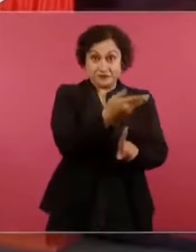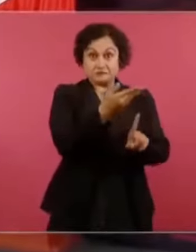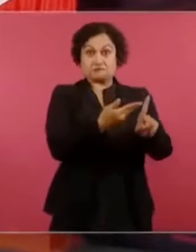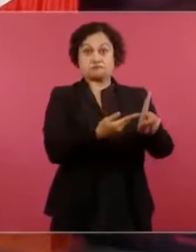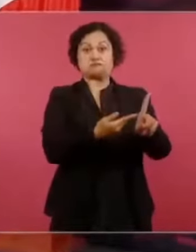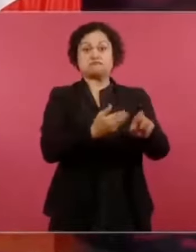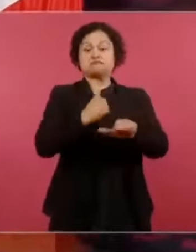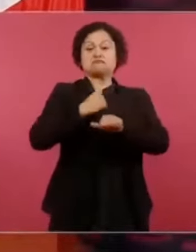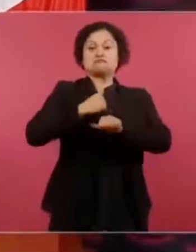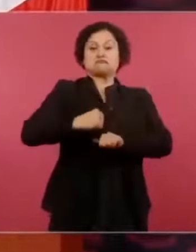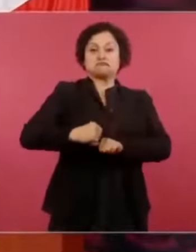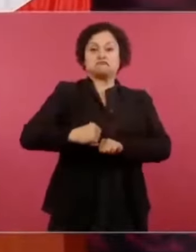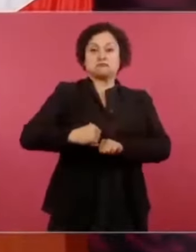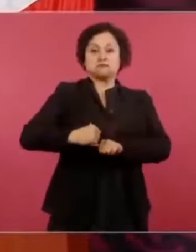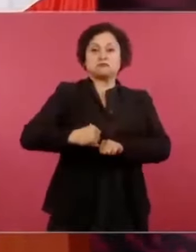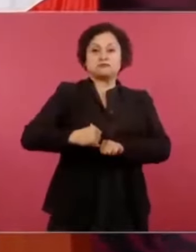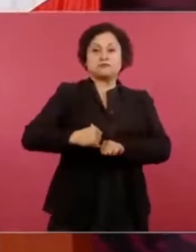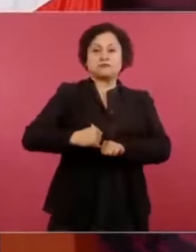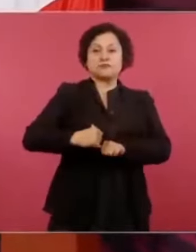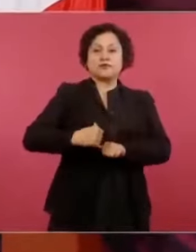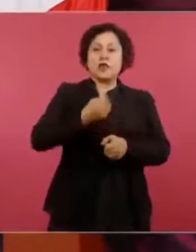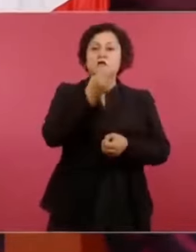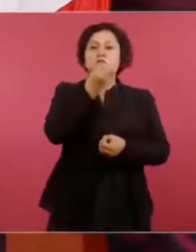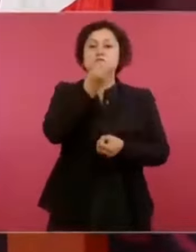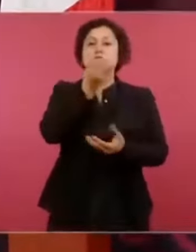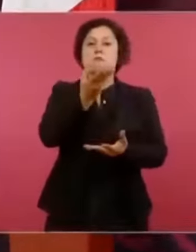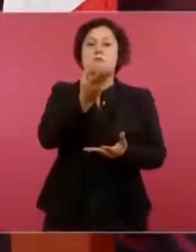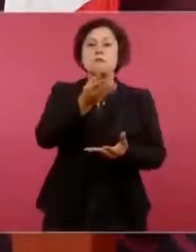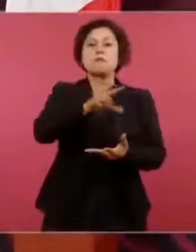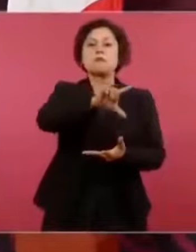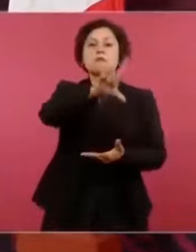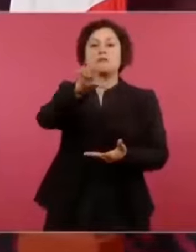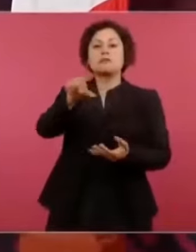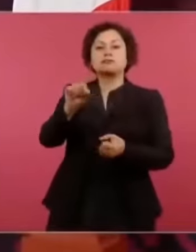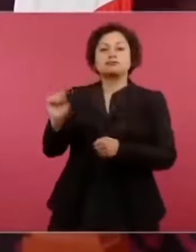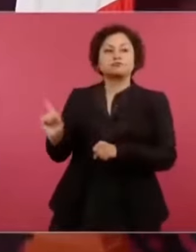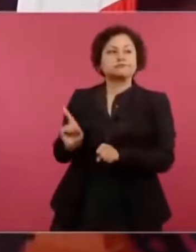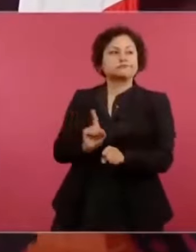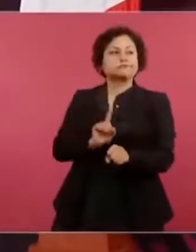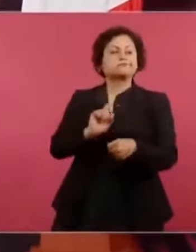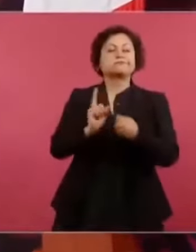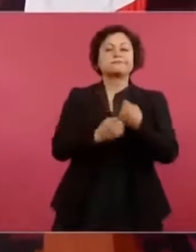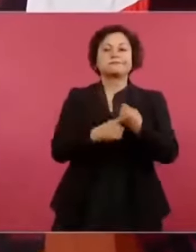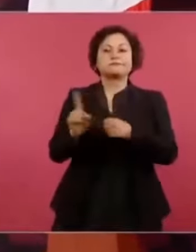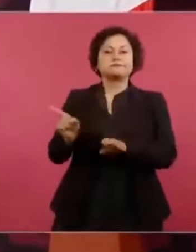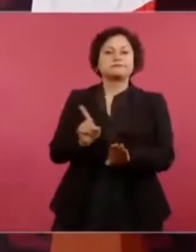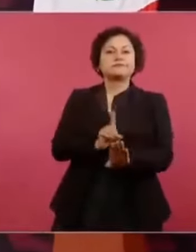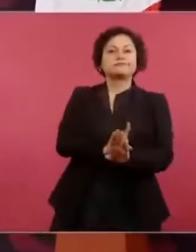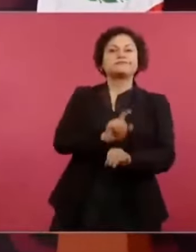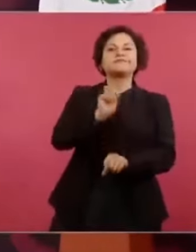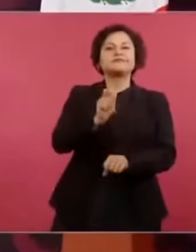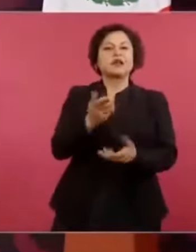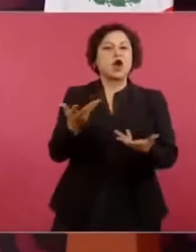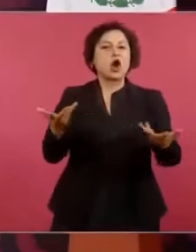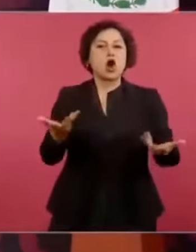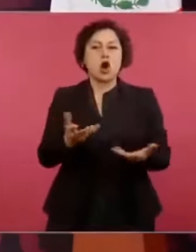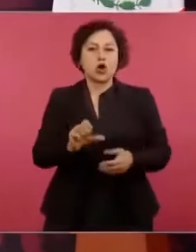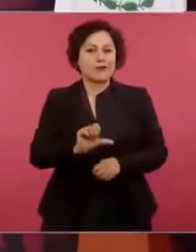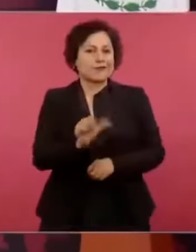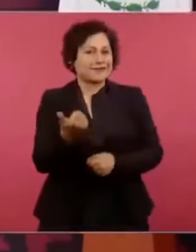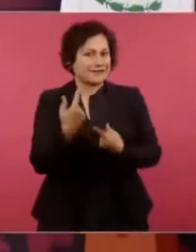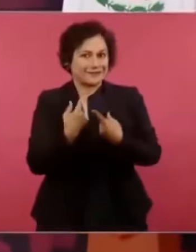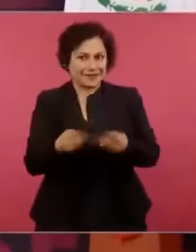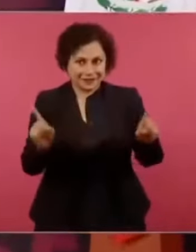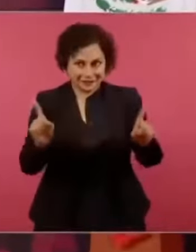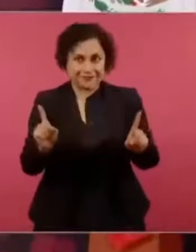era legal, se violaba